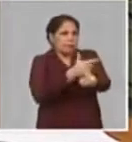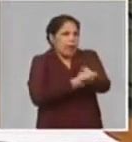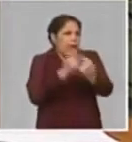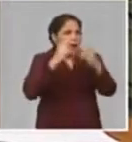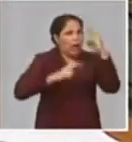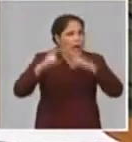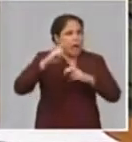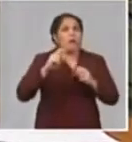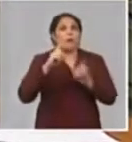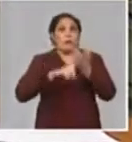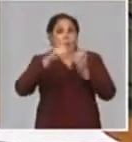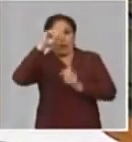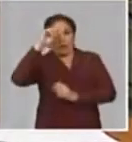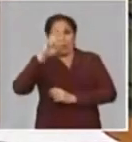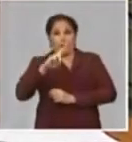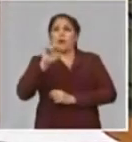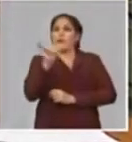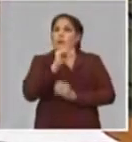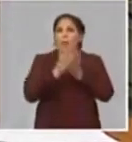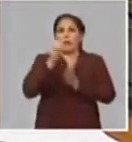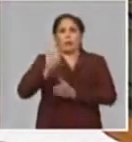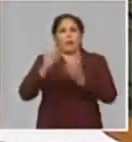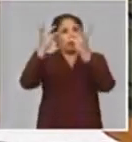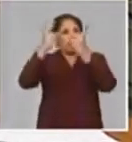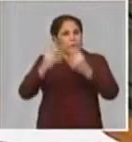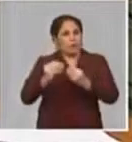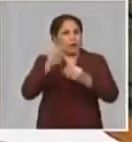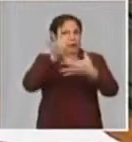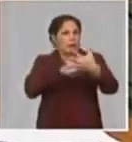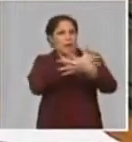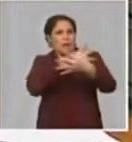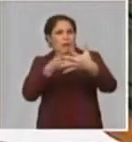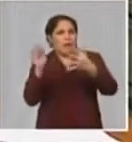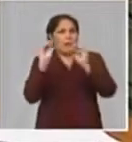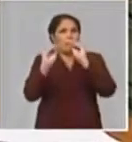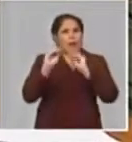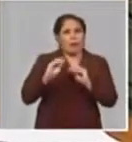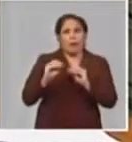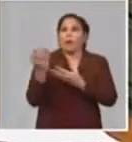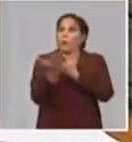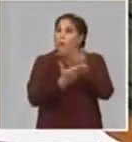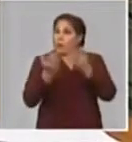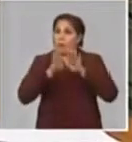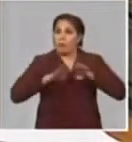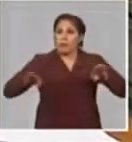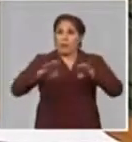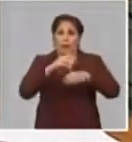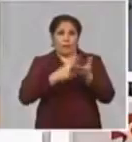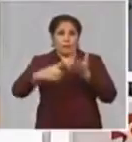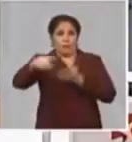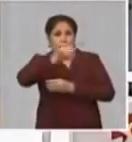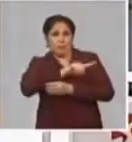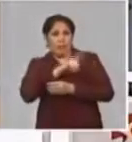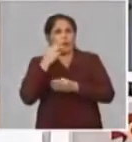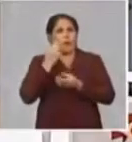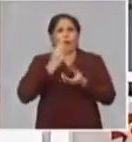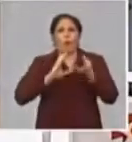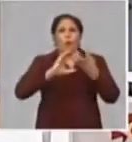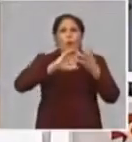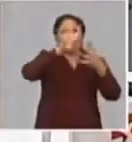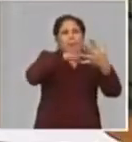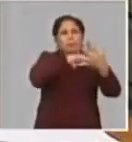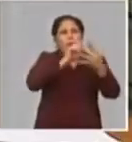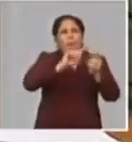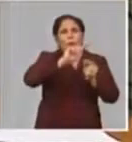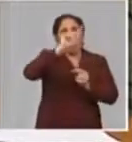los PCR, también estudiantes de matemáticas, que día a día, aquí compartimos en la mesa redonda, en el modelaje, en